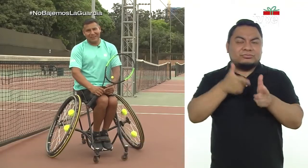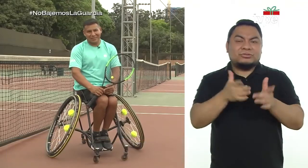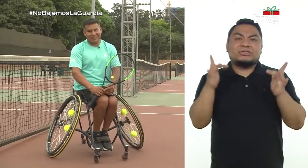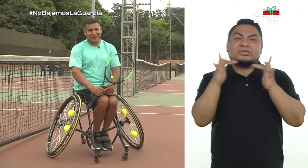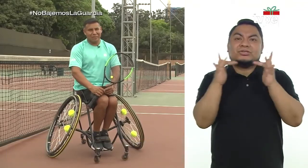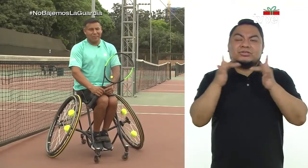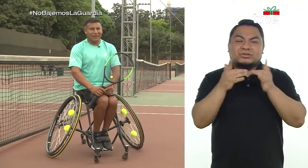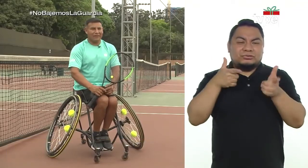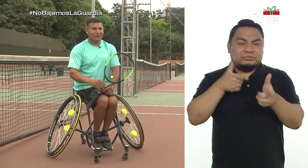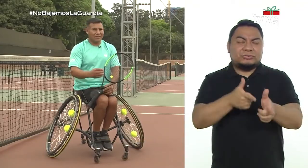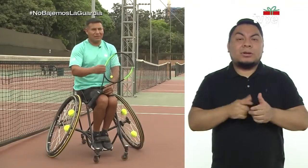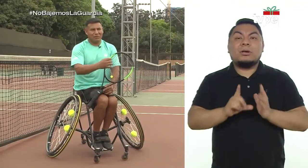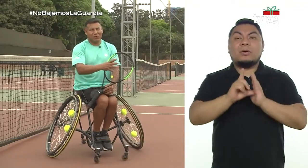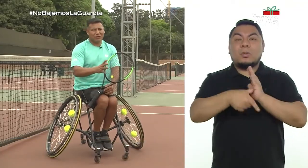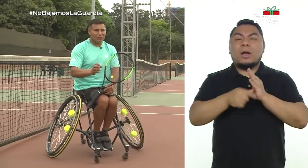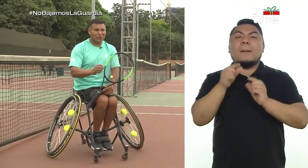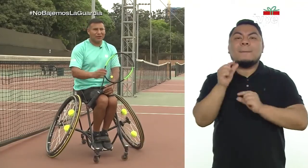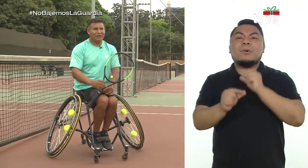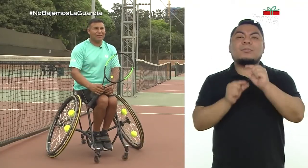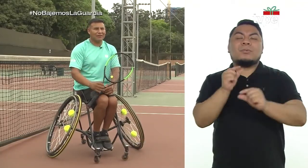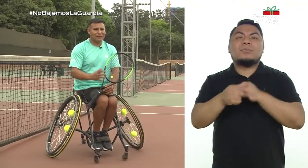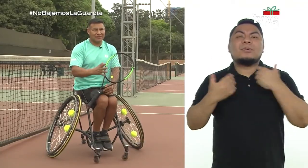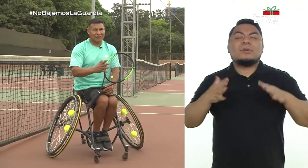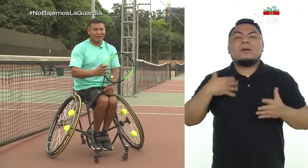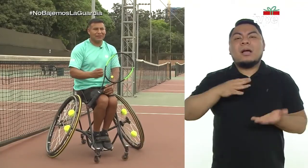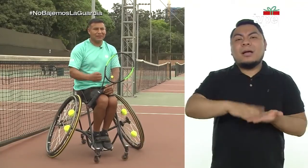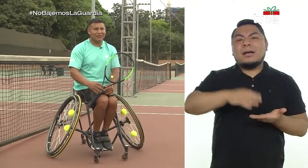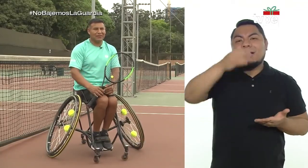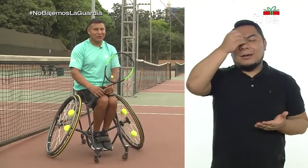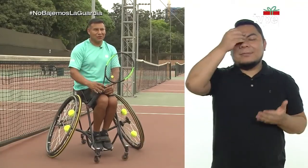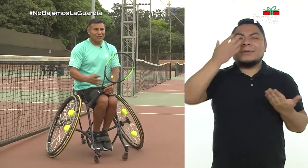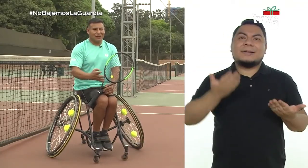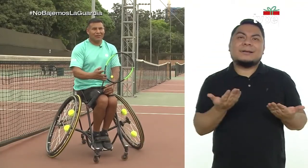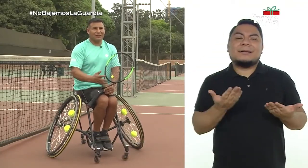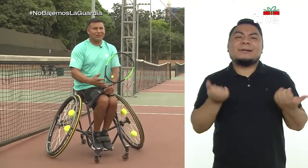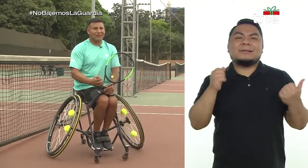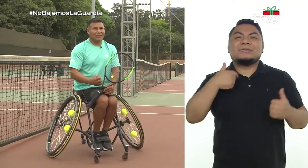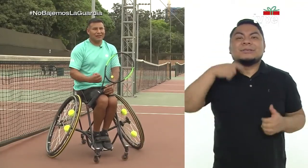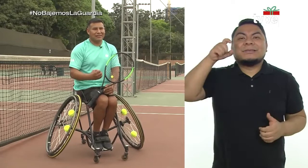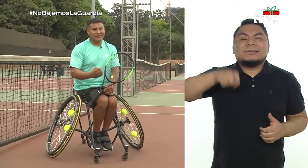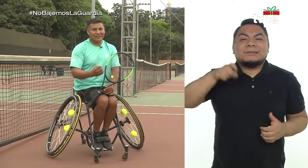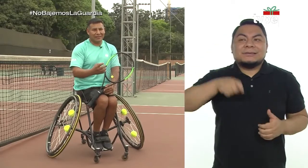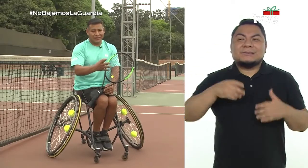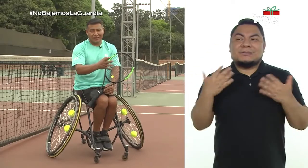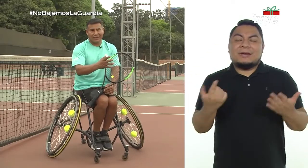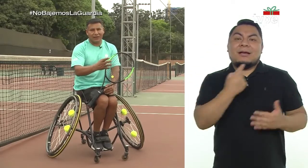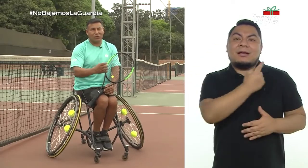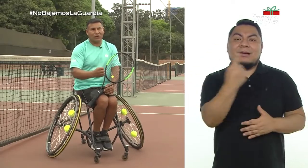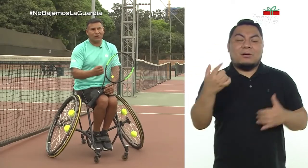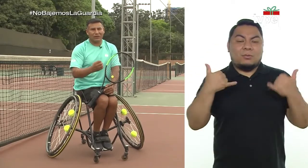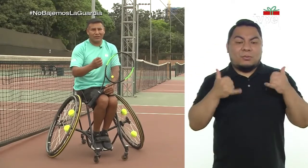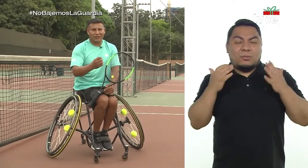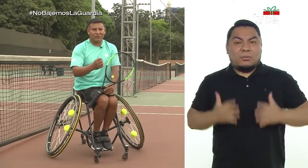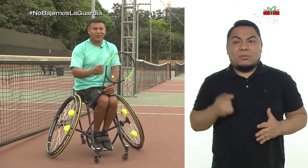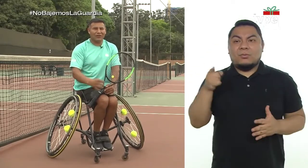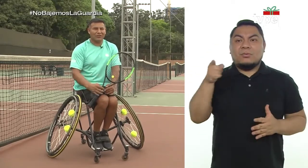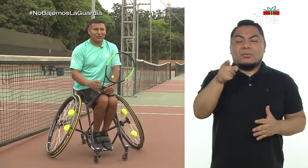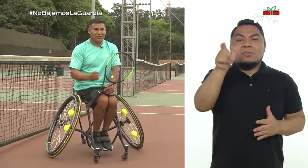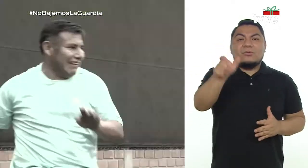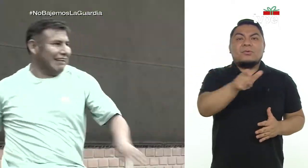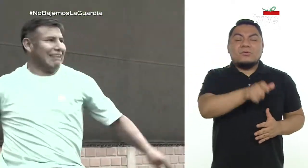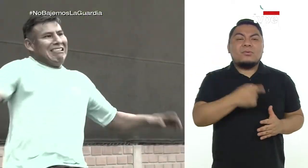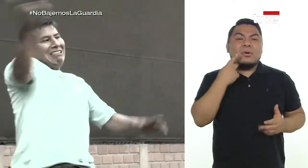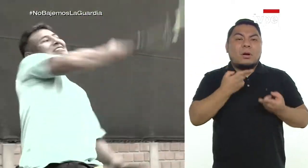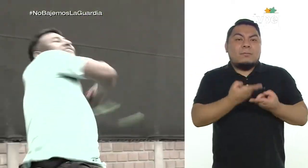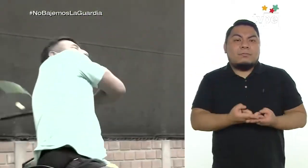salvedura eléctrica. Y de ahí va, poco a poco, ya vas aprendiendo la necesidad de cada jugador, el tipo de